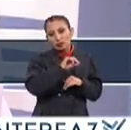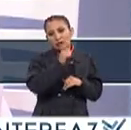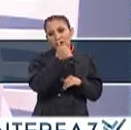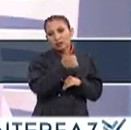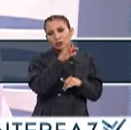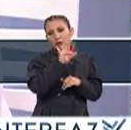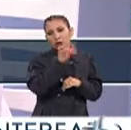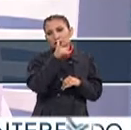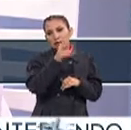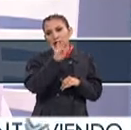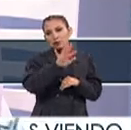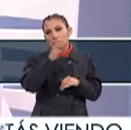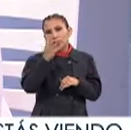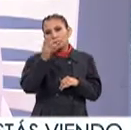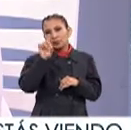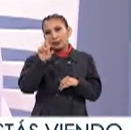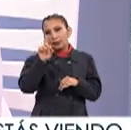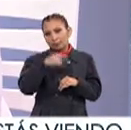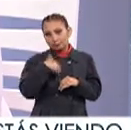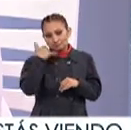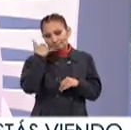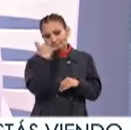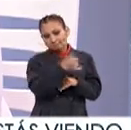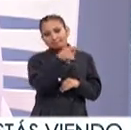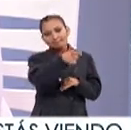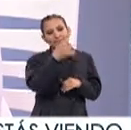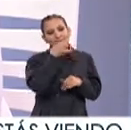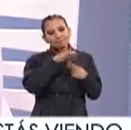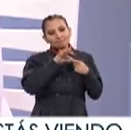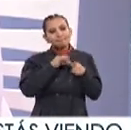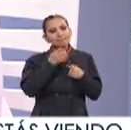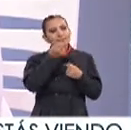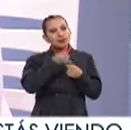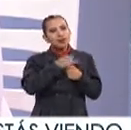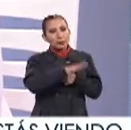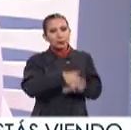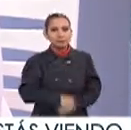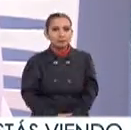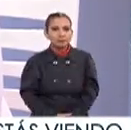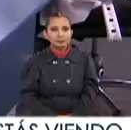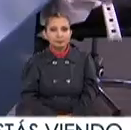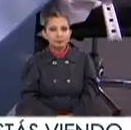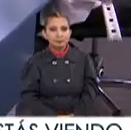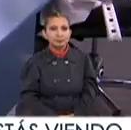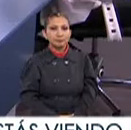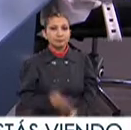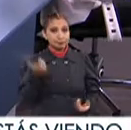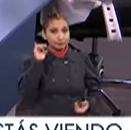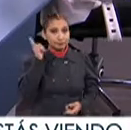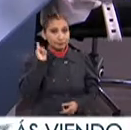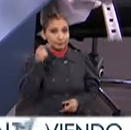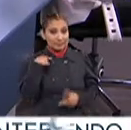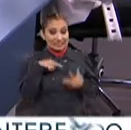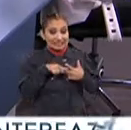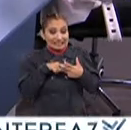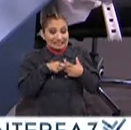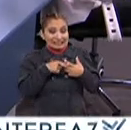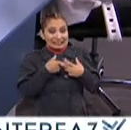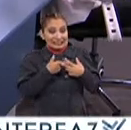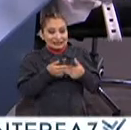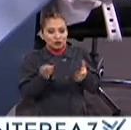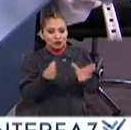47 54 30 Ahí los guían Pues queda un poquito Y bueno Ojalá que este sea Solo el primer